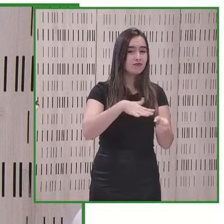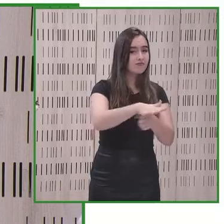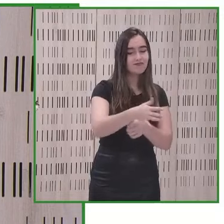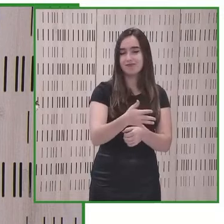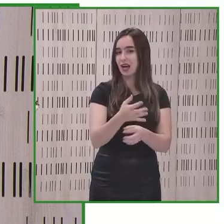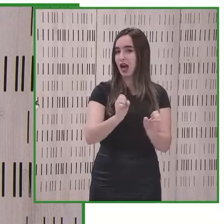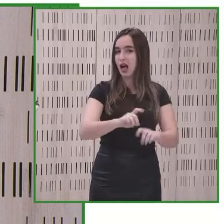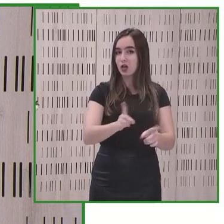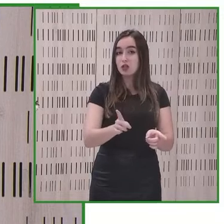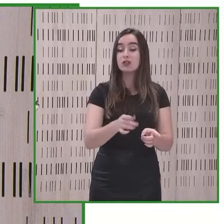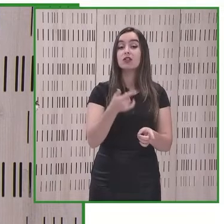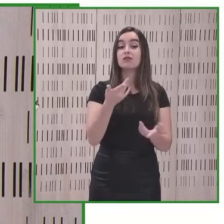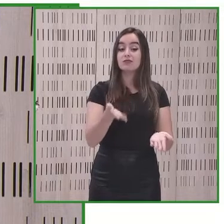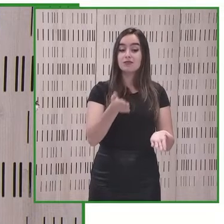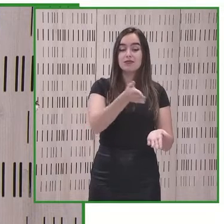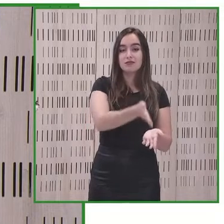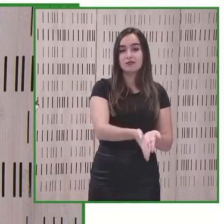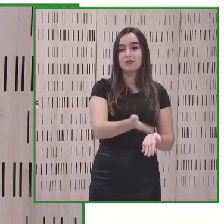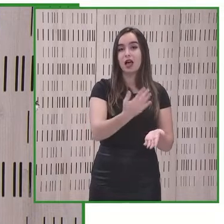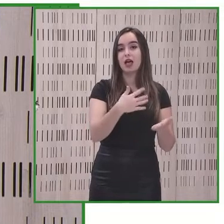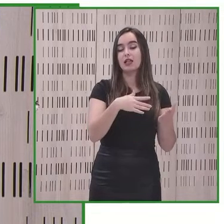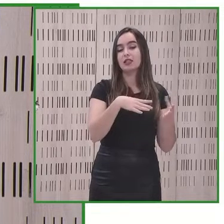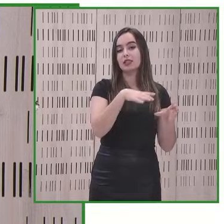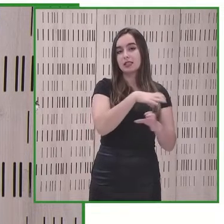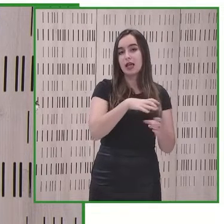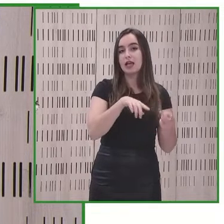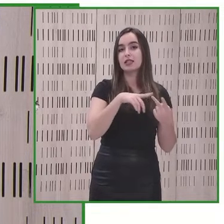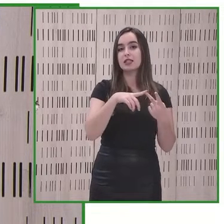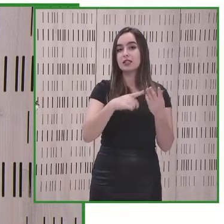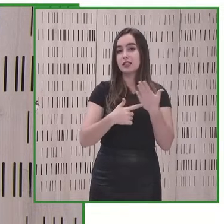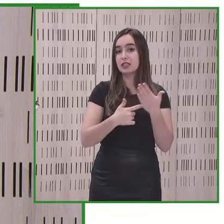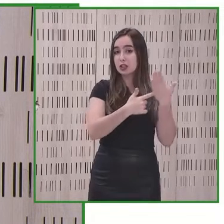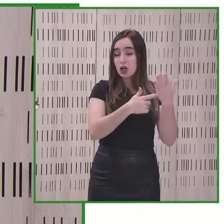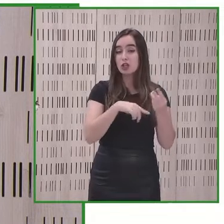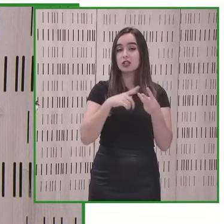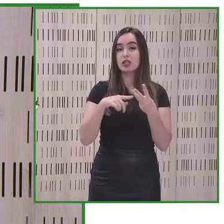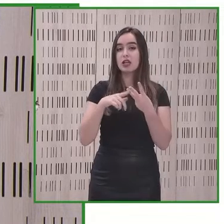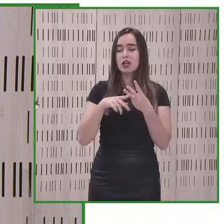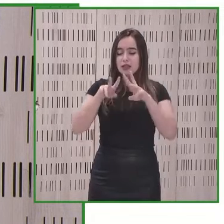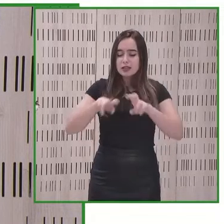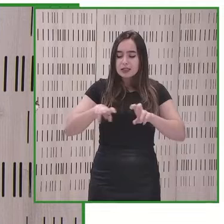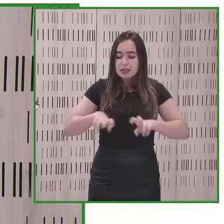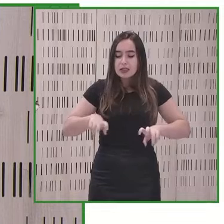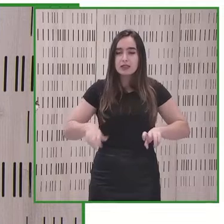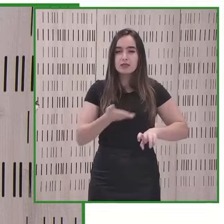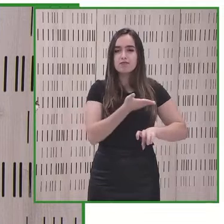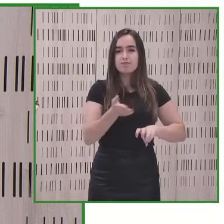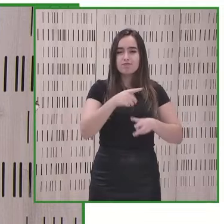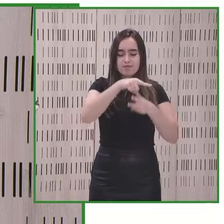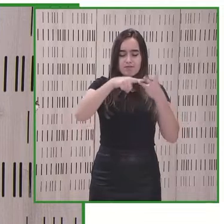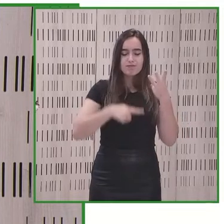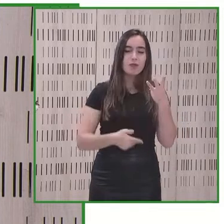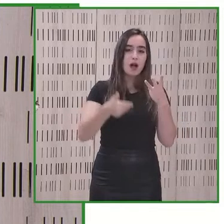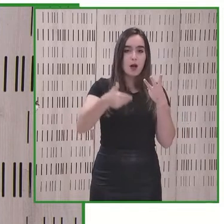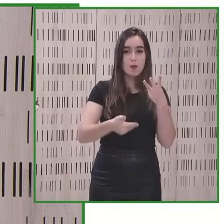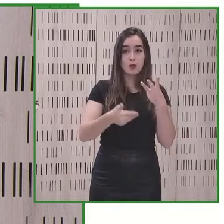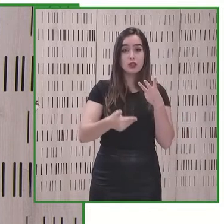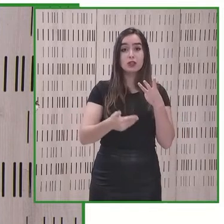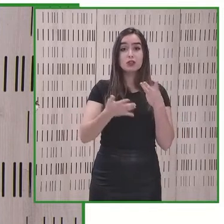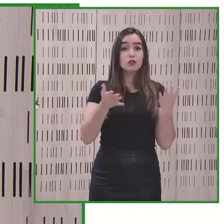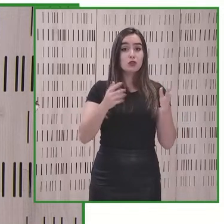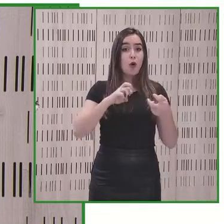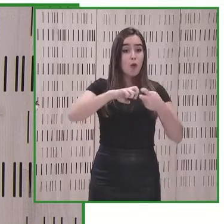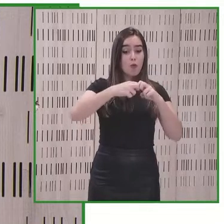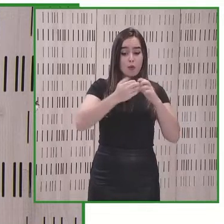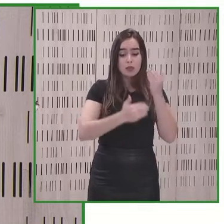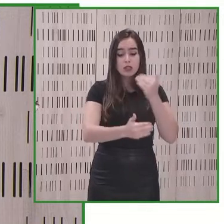y la afrontar juntos los retos de futuro pero sin dejar a nadie